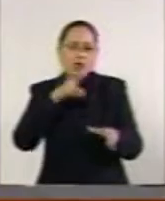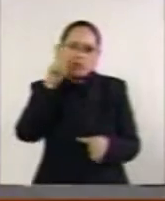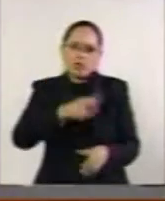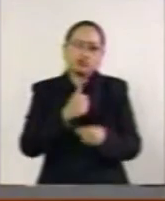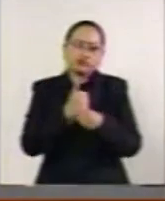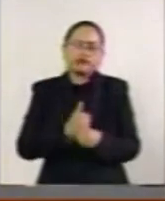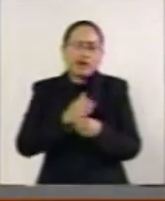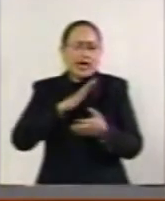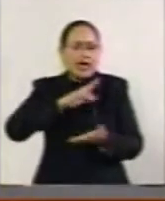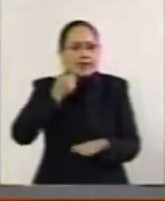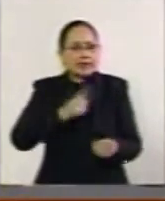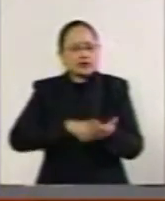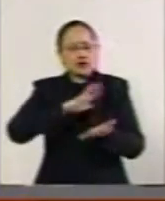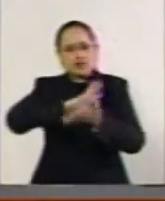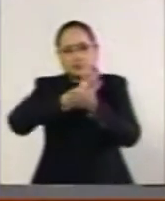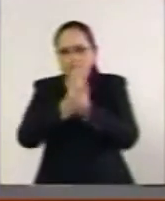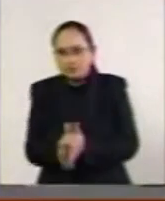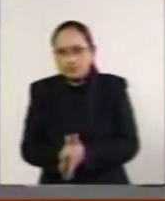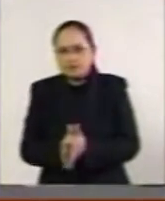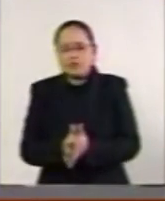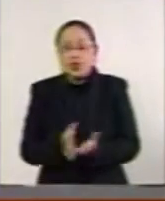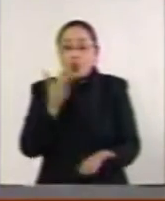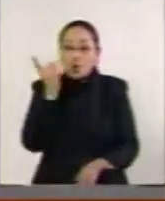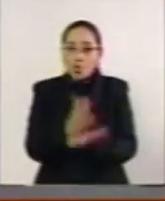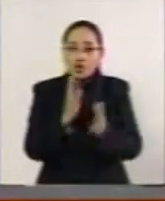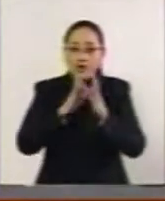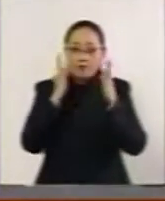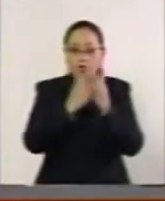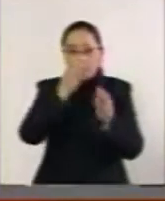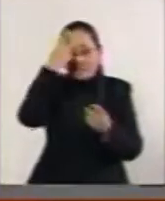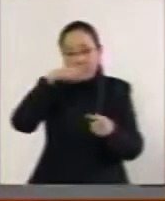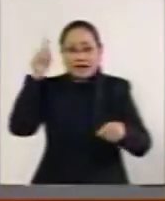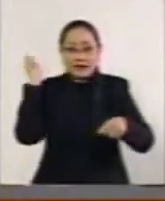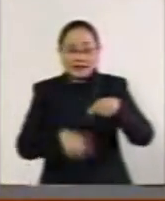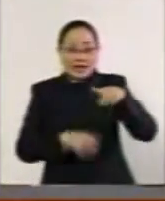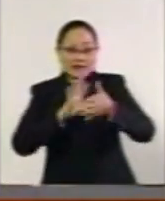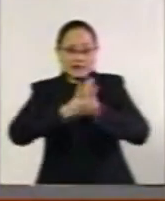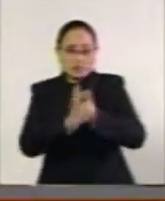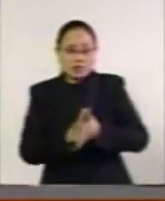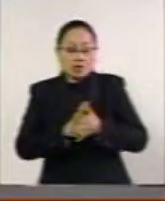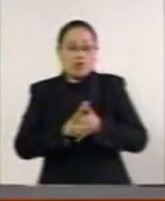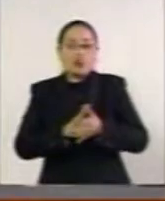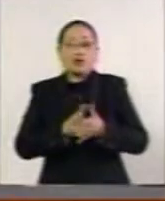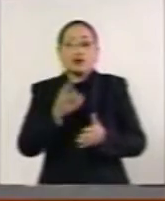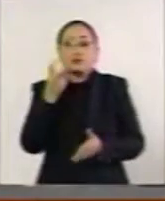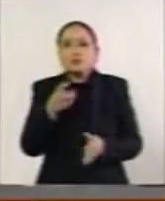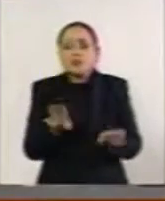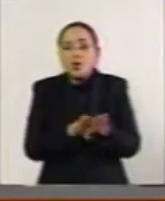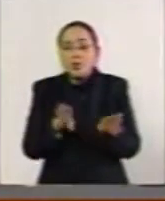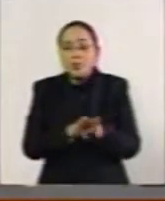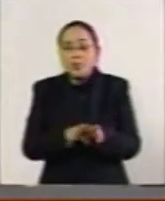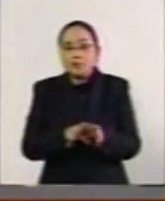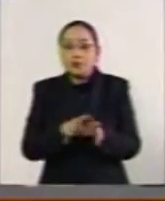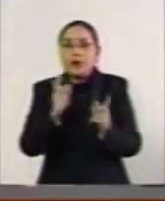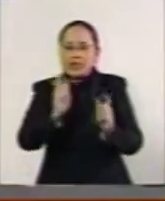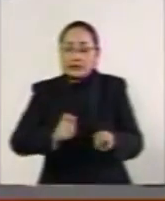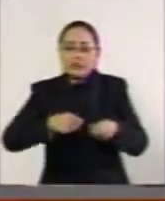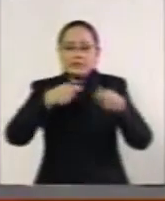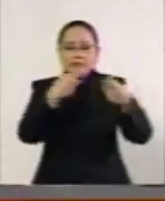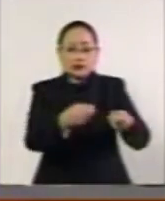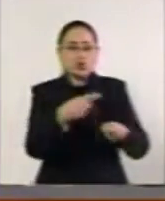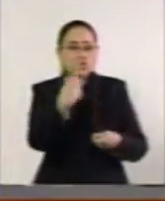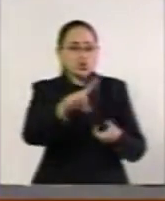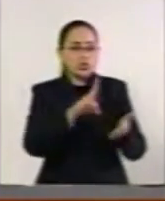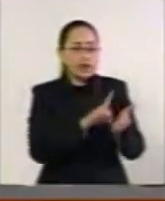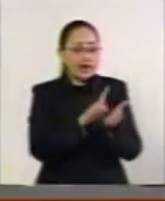discriminación y la única manera de evitar que esta discriminación siga prevaleciendo es dotándoles, como es